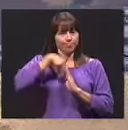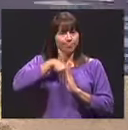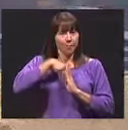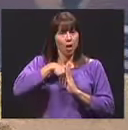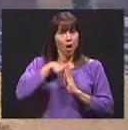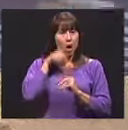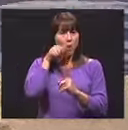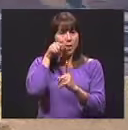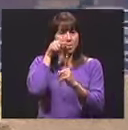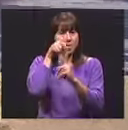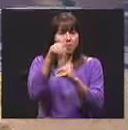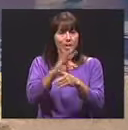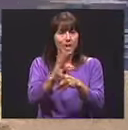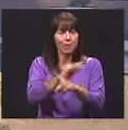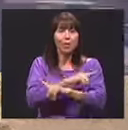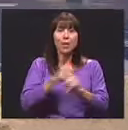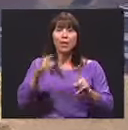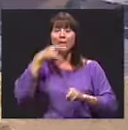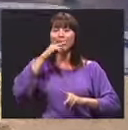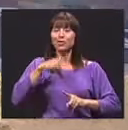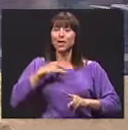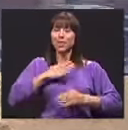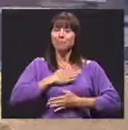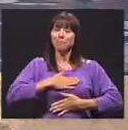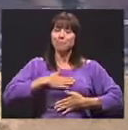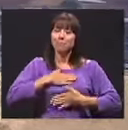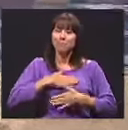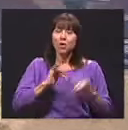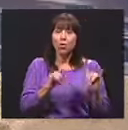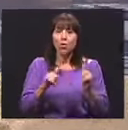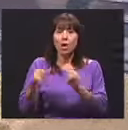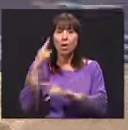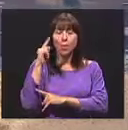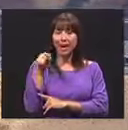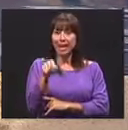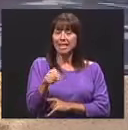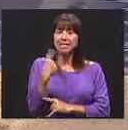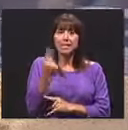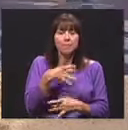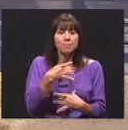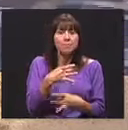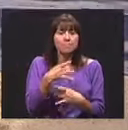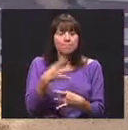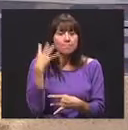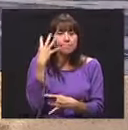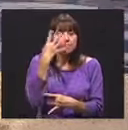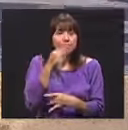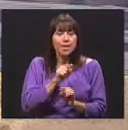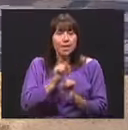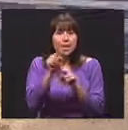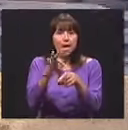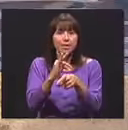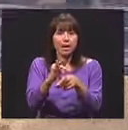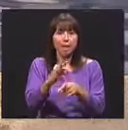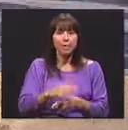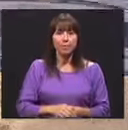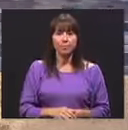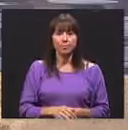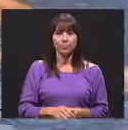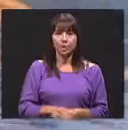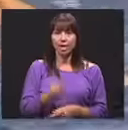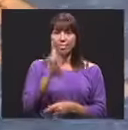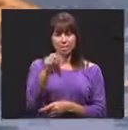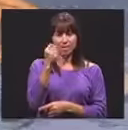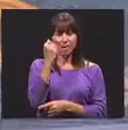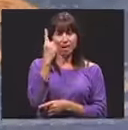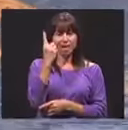tengamos un objetivo terapéutico, pero que para el niño sea un juego, para que siempre sea para él interesante y agradable asistir a la terapia.